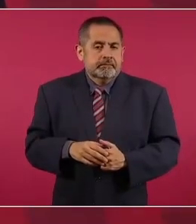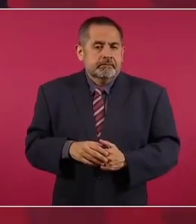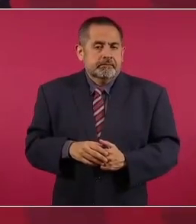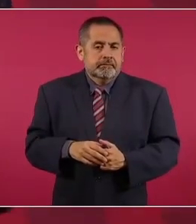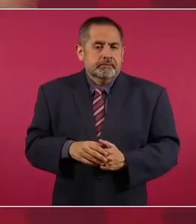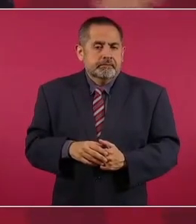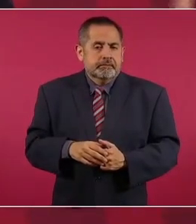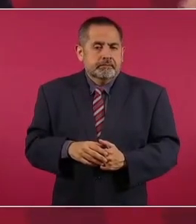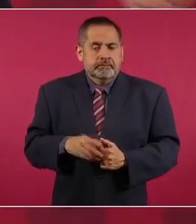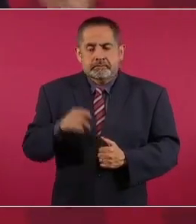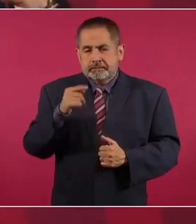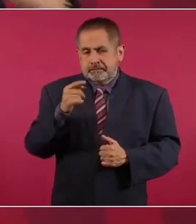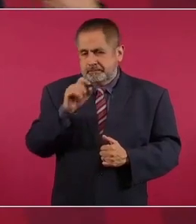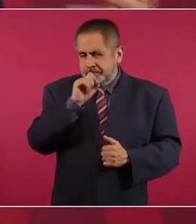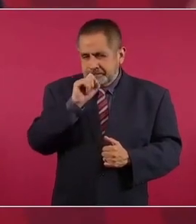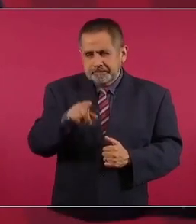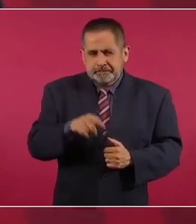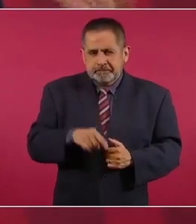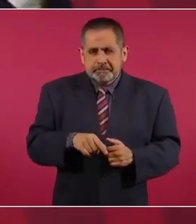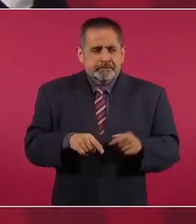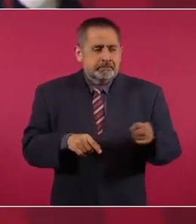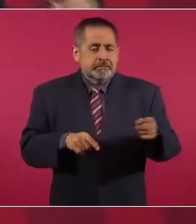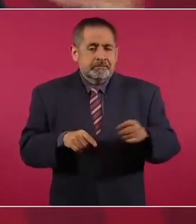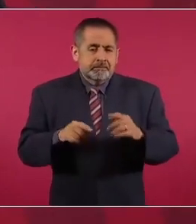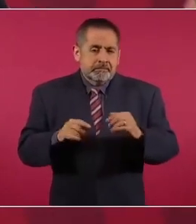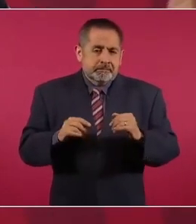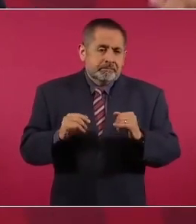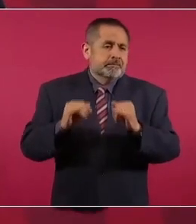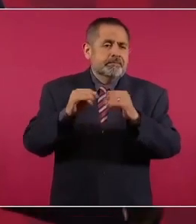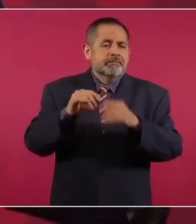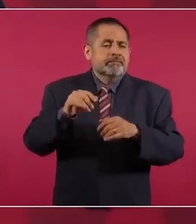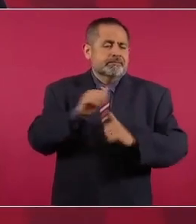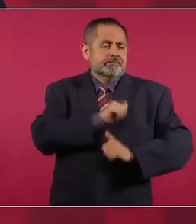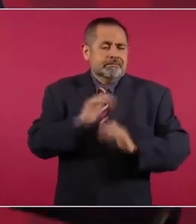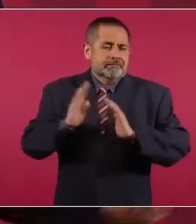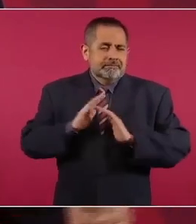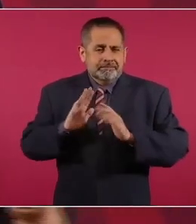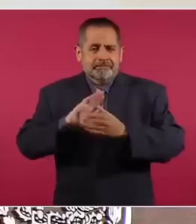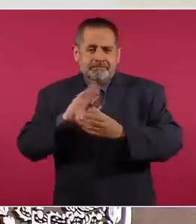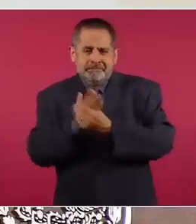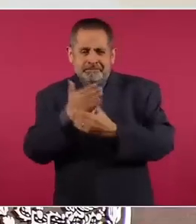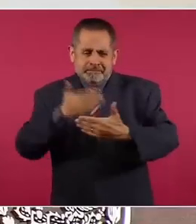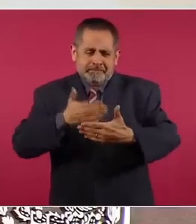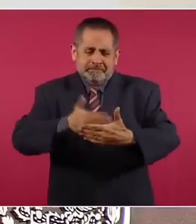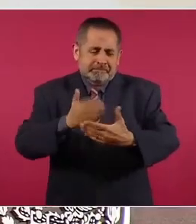las alteraciones del archivo del Ejército ¿qué?